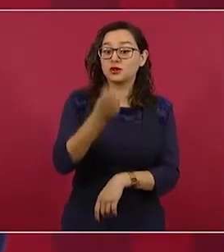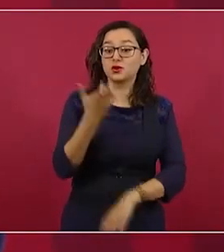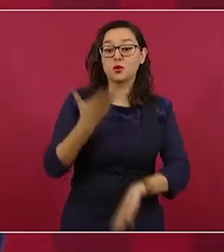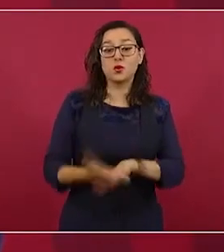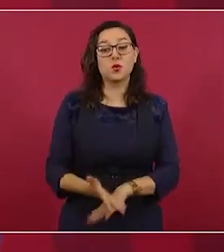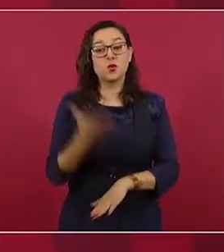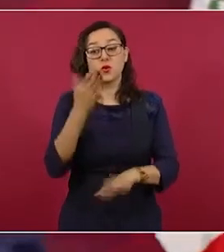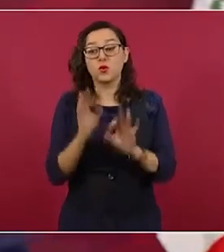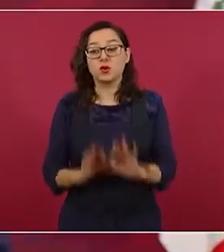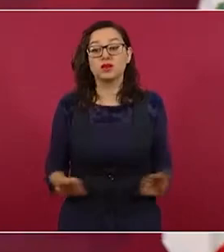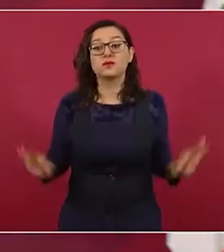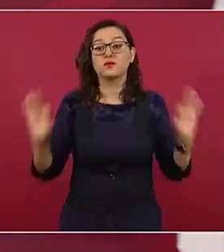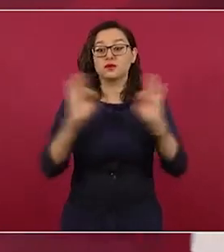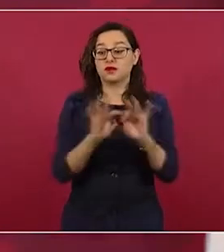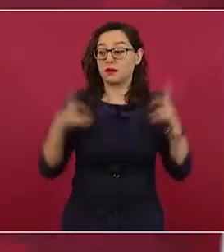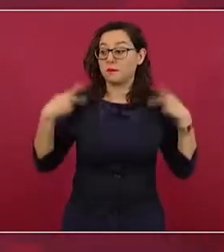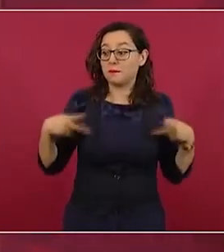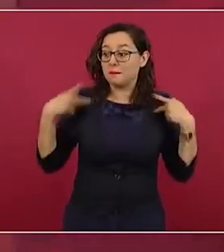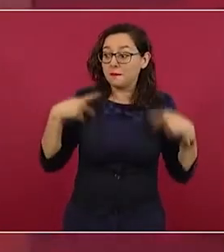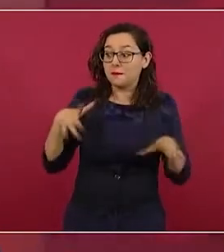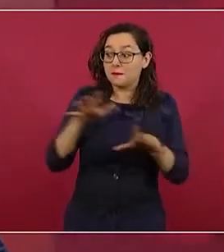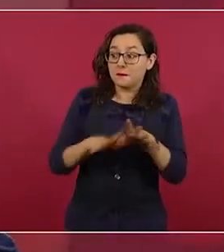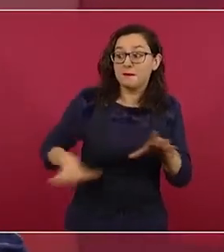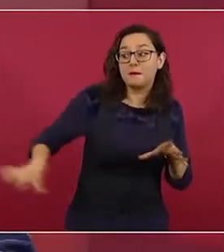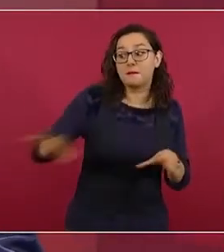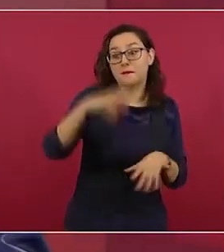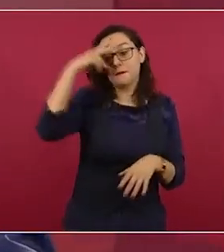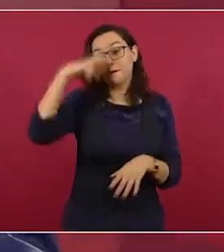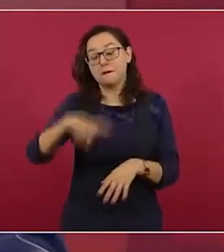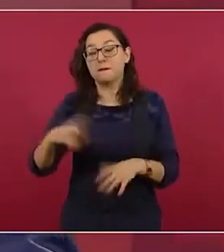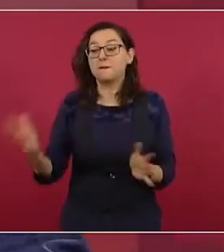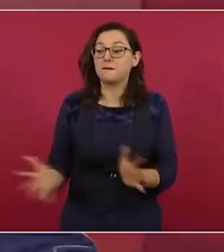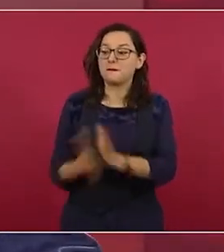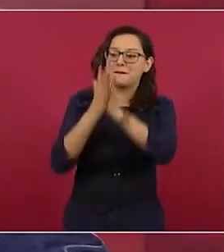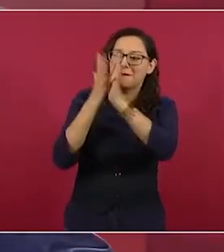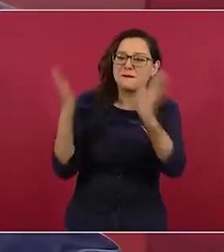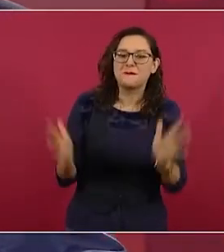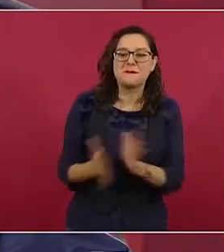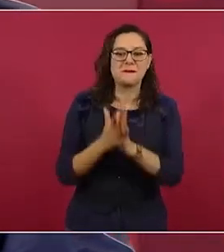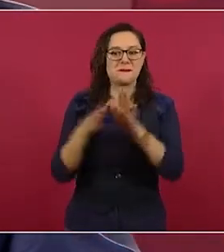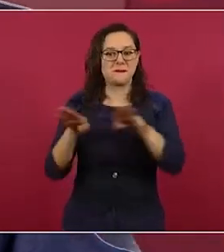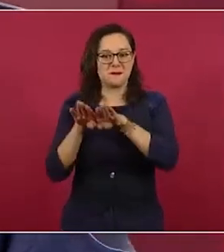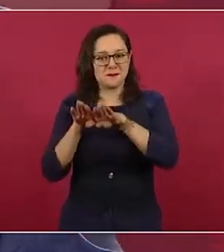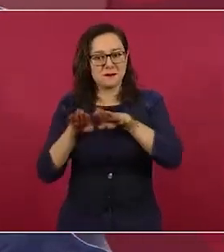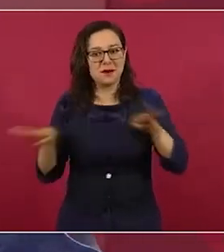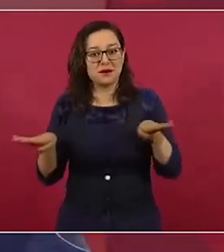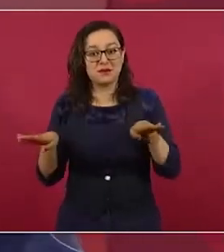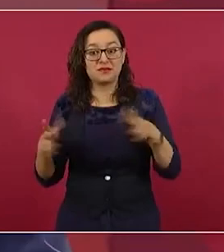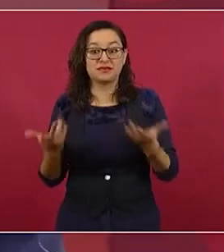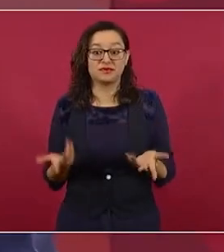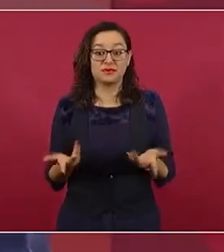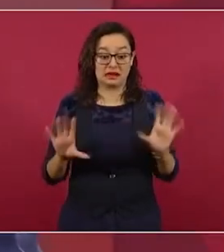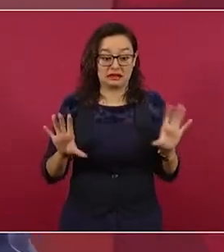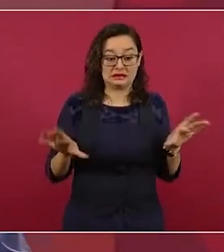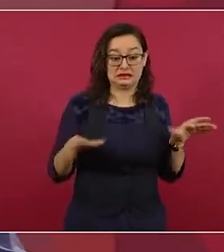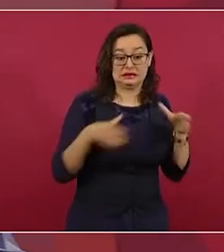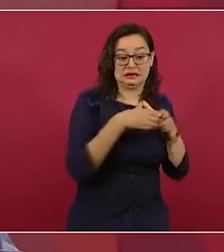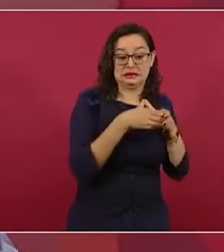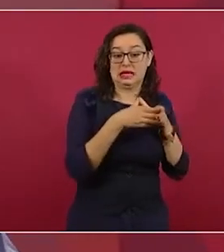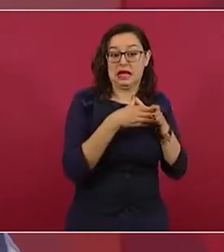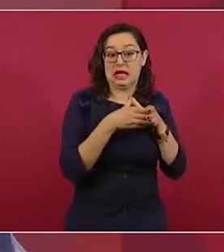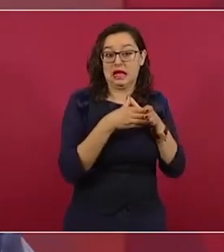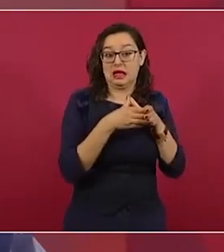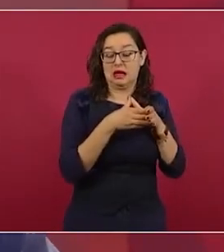porque lo que vimos ayer es un acto de la democracia representativa.